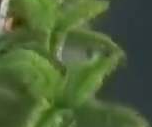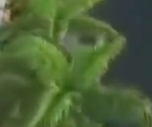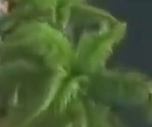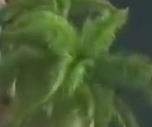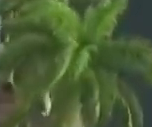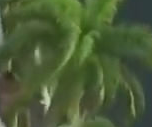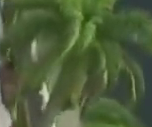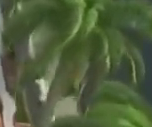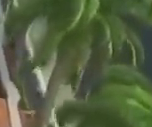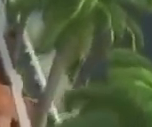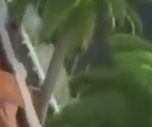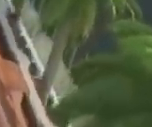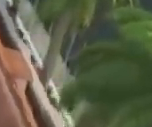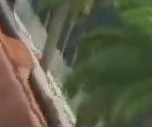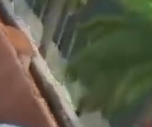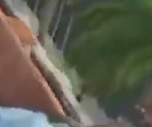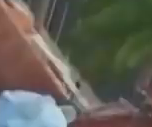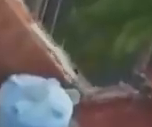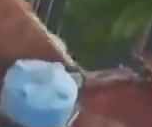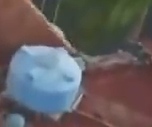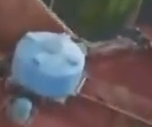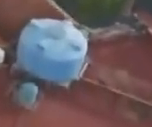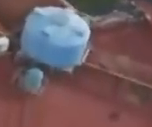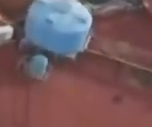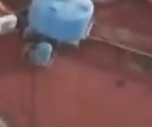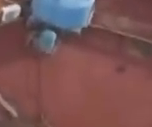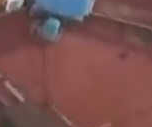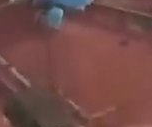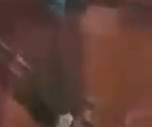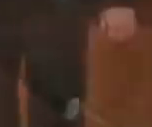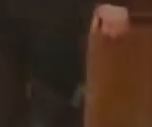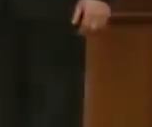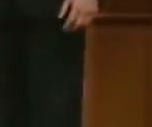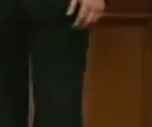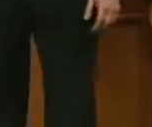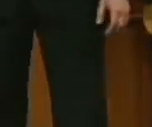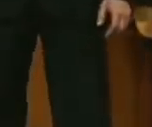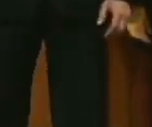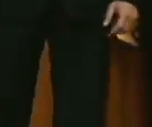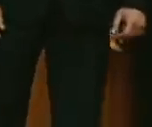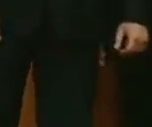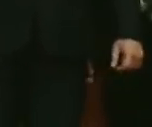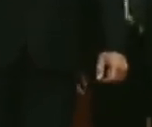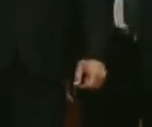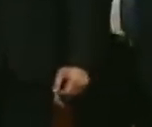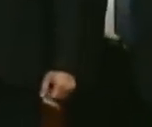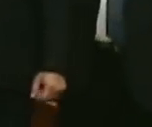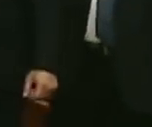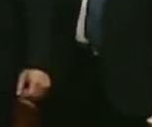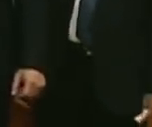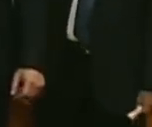Nicolás Maduro Moros, presidente constitucional de la República Bolivariana de Venezuela.